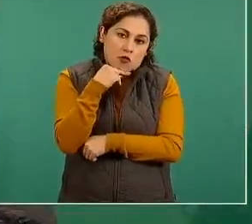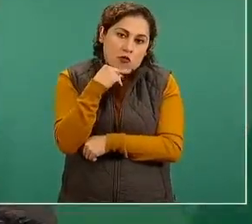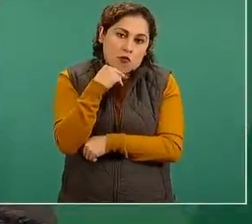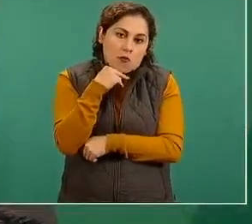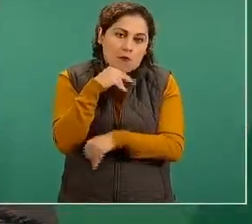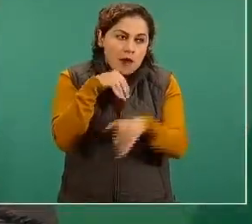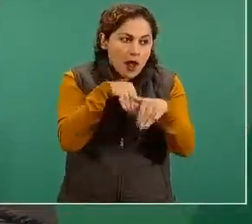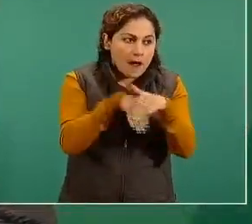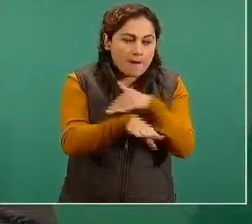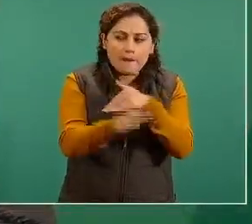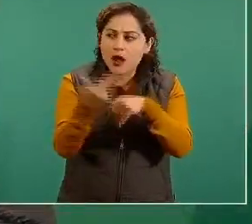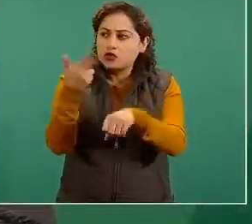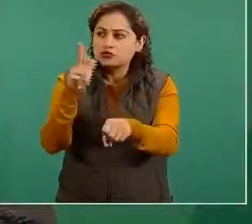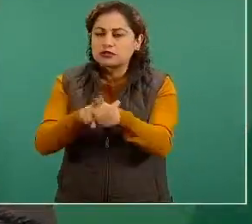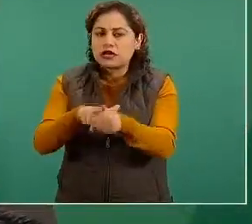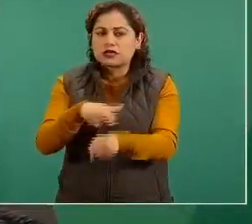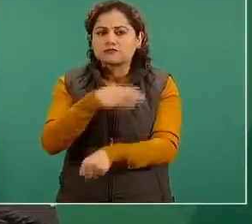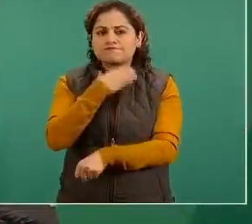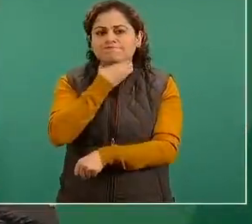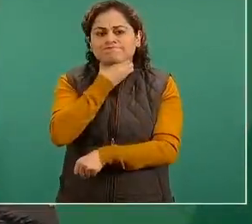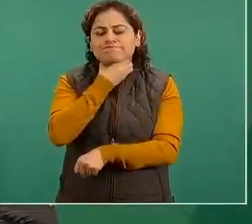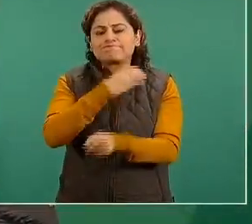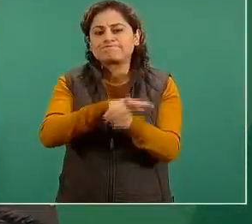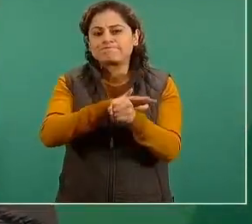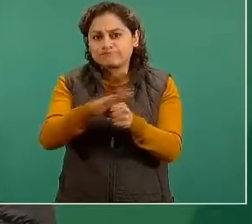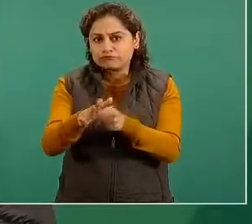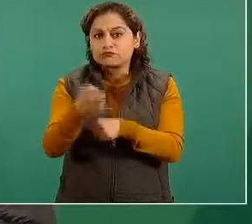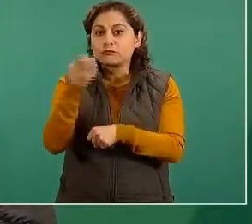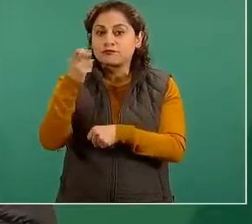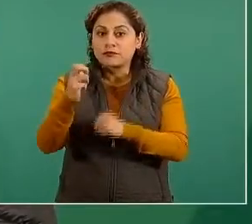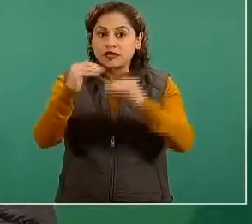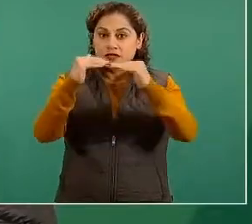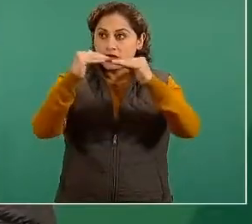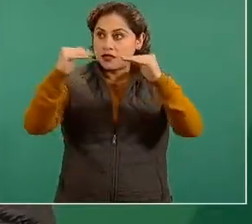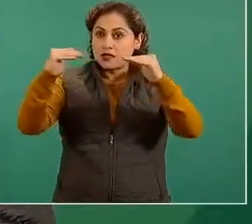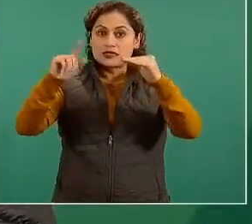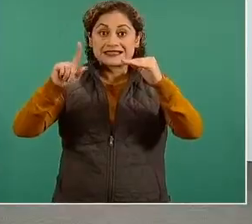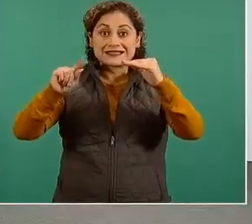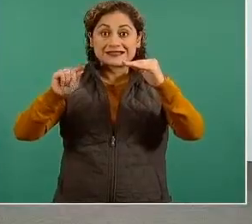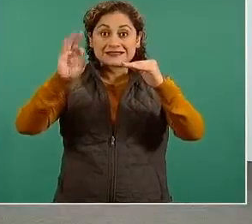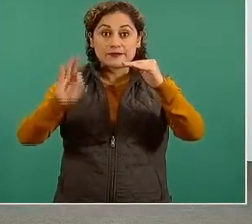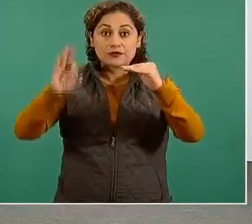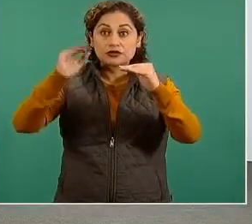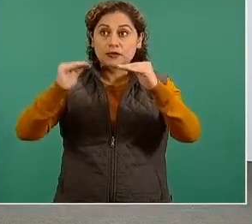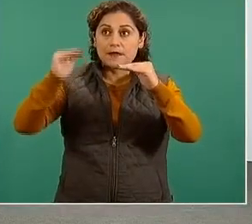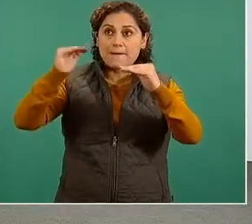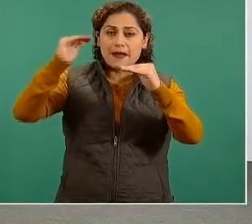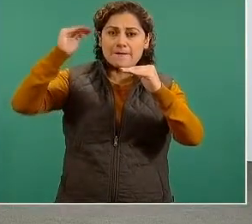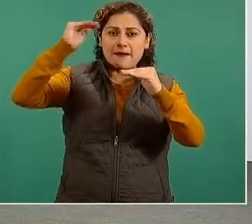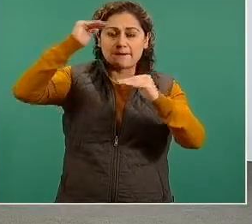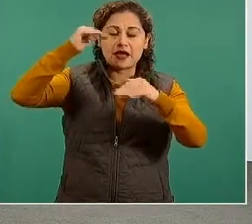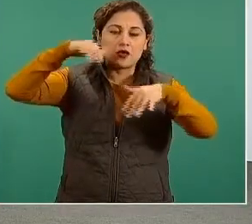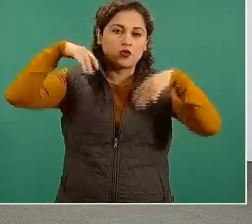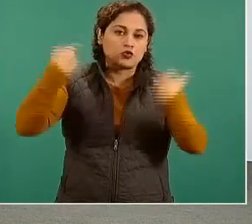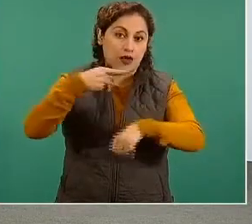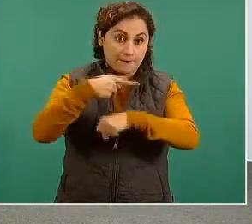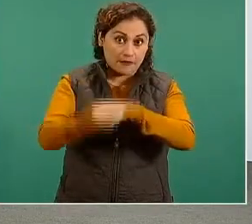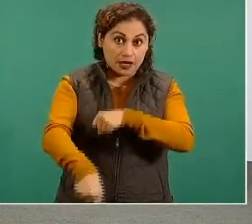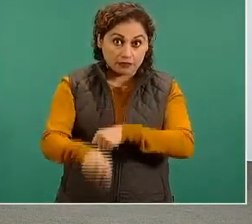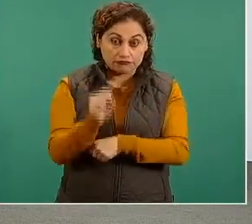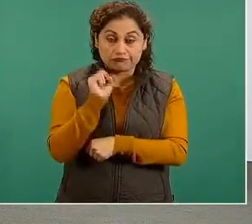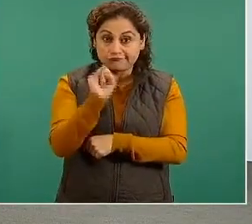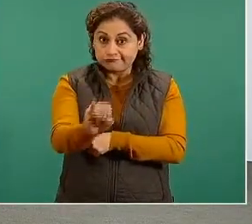Ese umbral del 70% es el que se marca para decir el hospital está ya básicamente